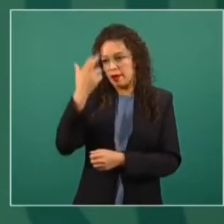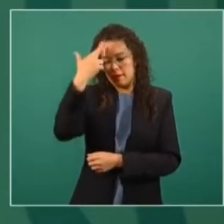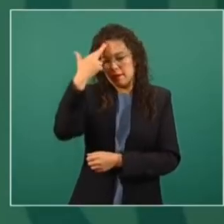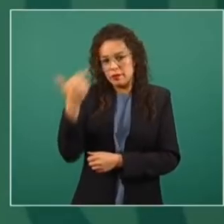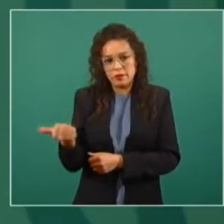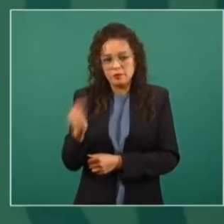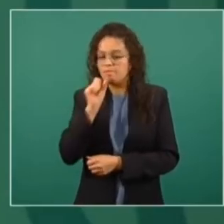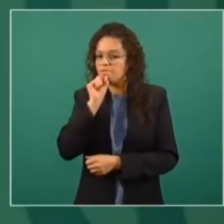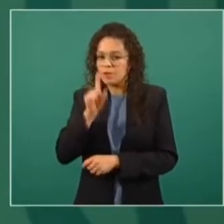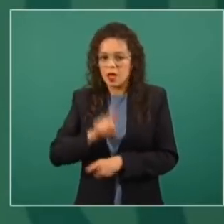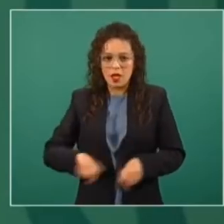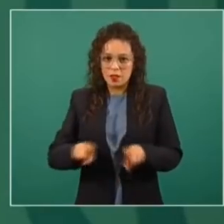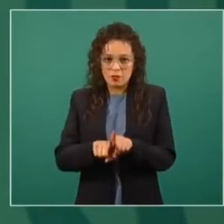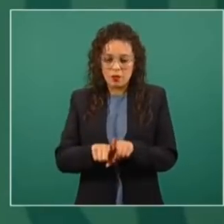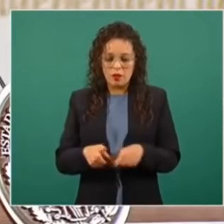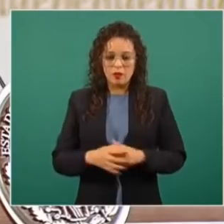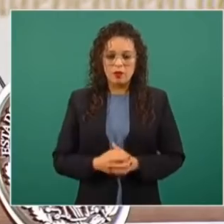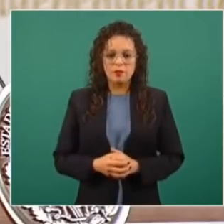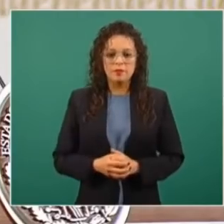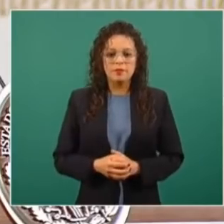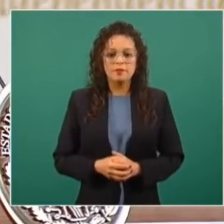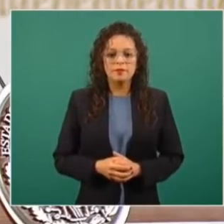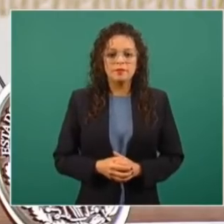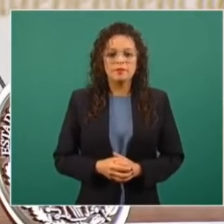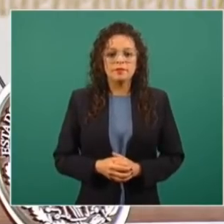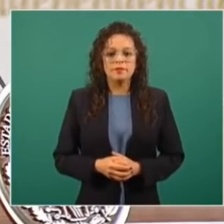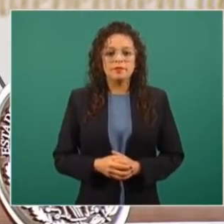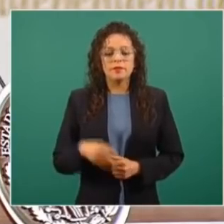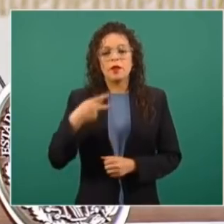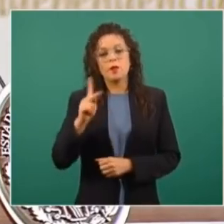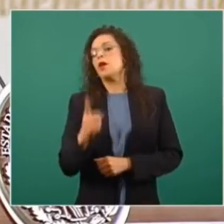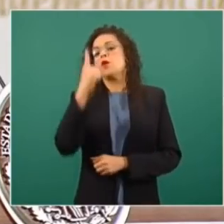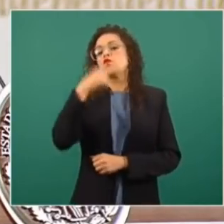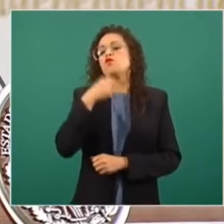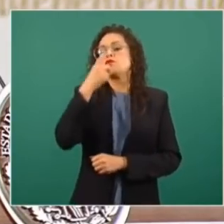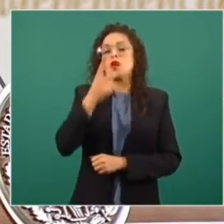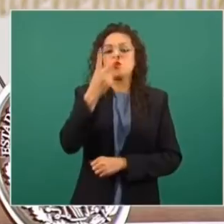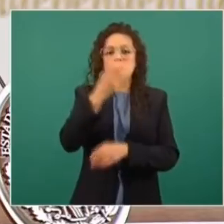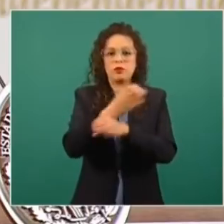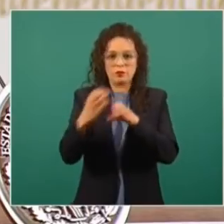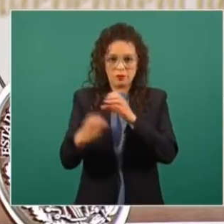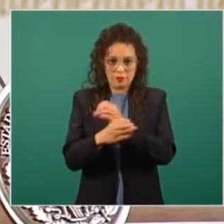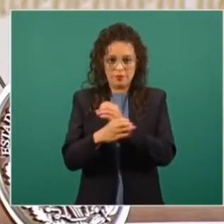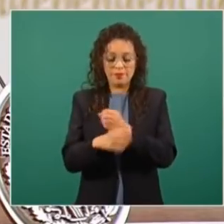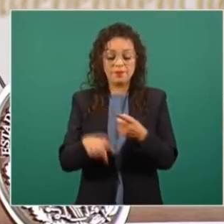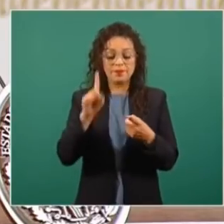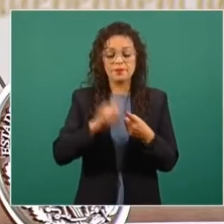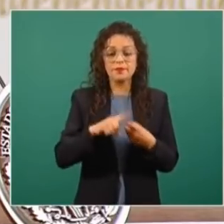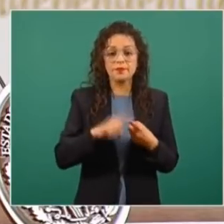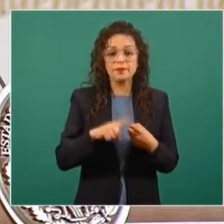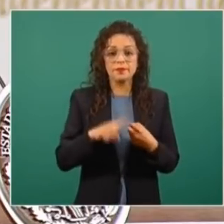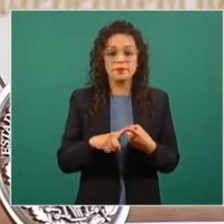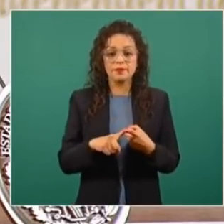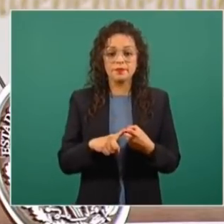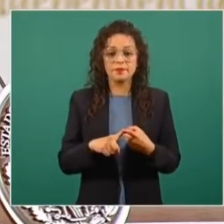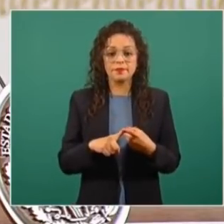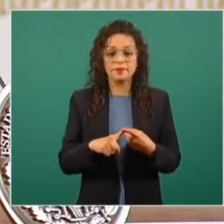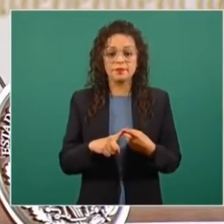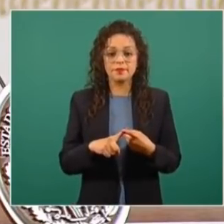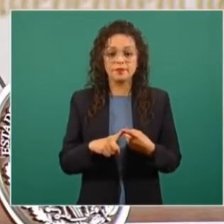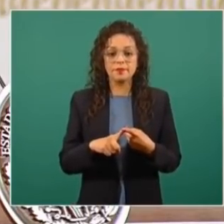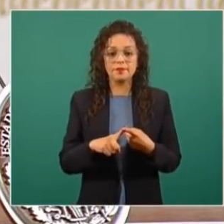sólo sí decir dos cosas. Primero, pues que te